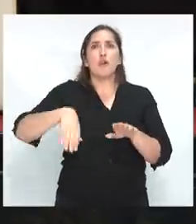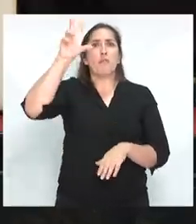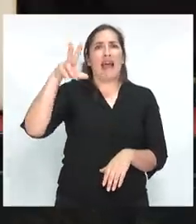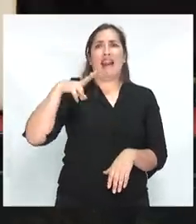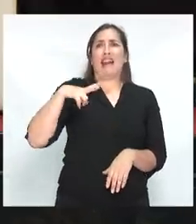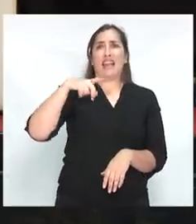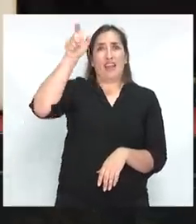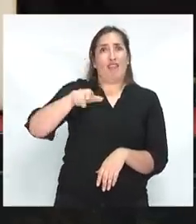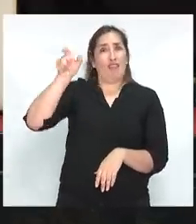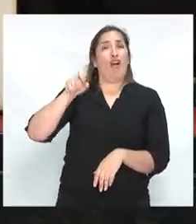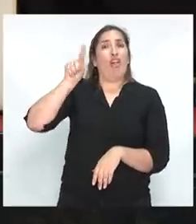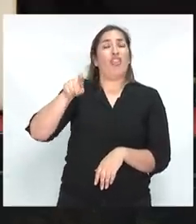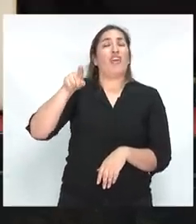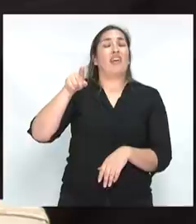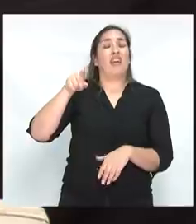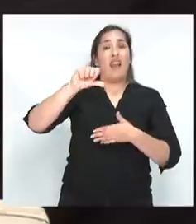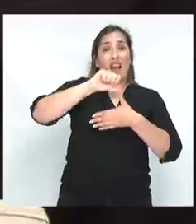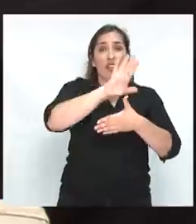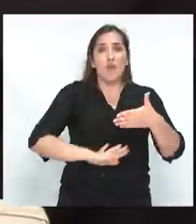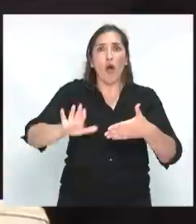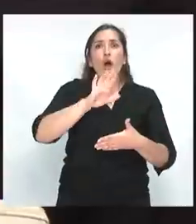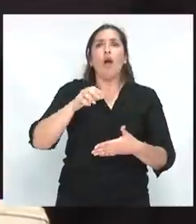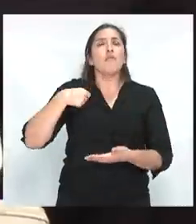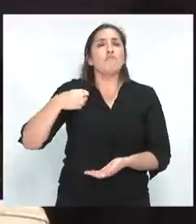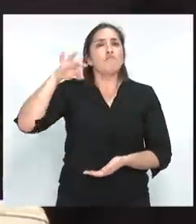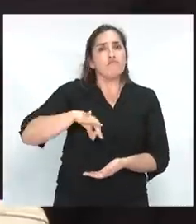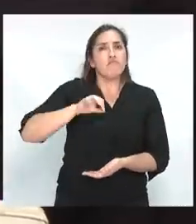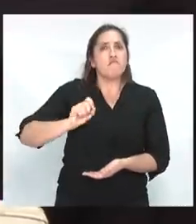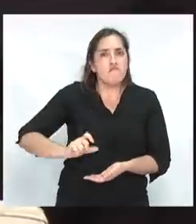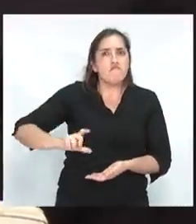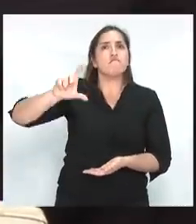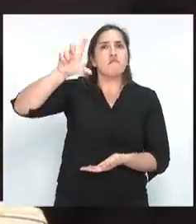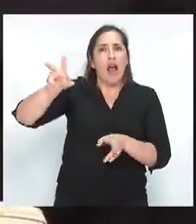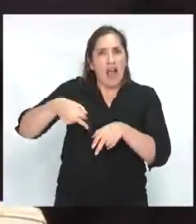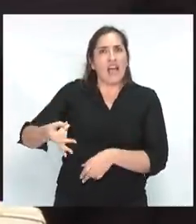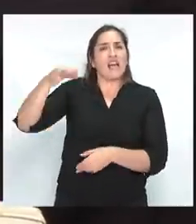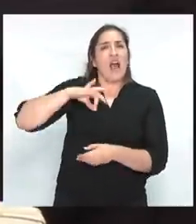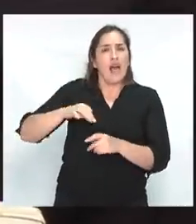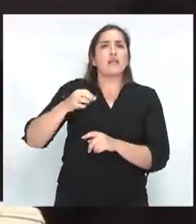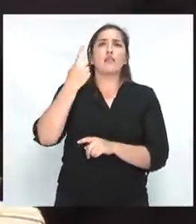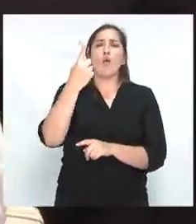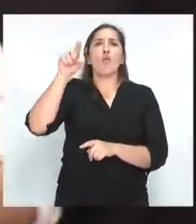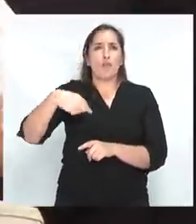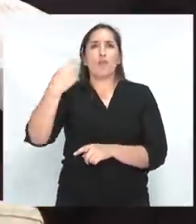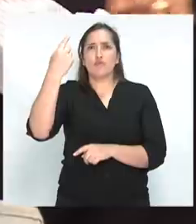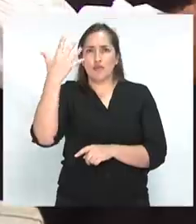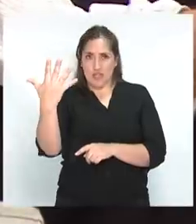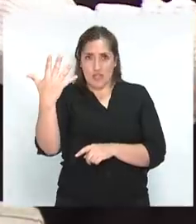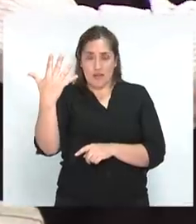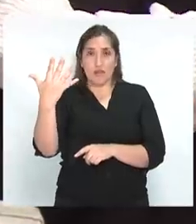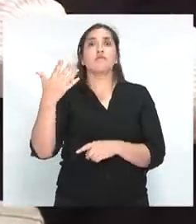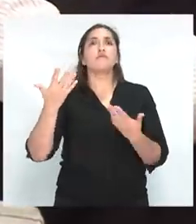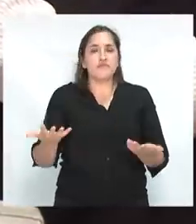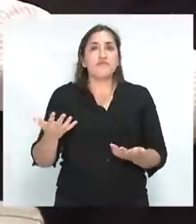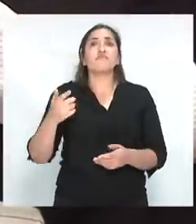latinoamericanos tuvo un incremento anual de su riqueza de 1.5 en promedio. En tanto que el